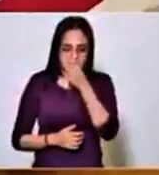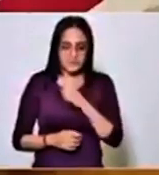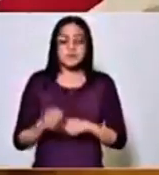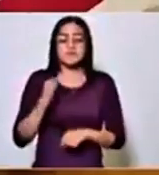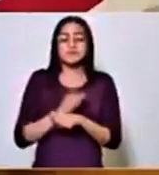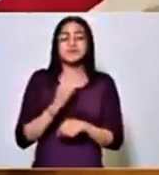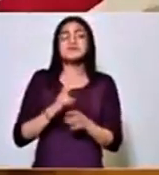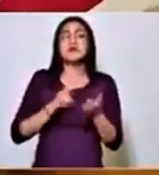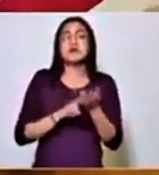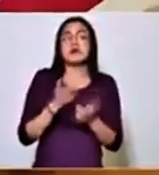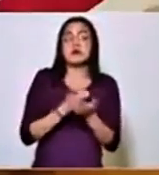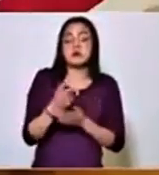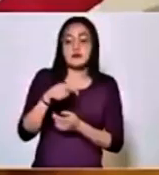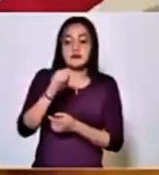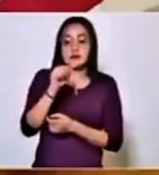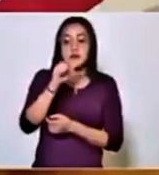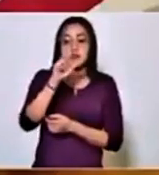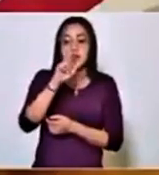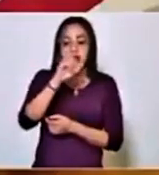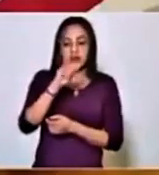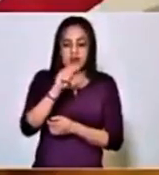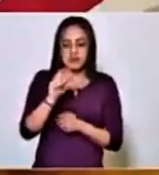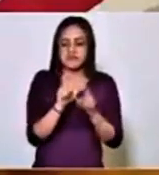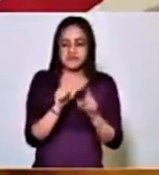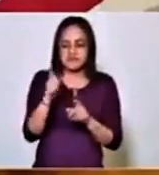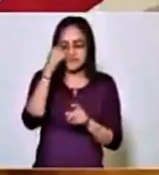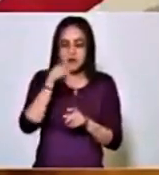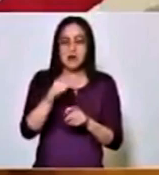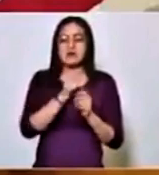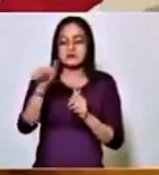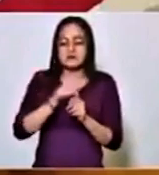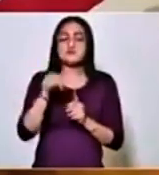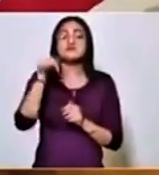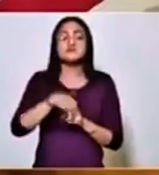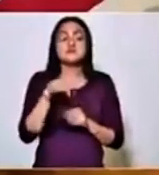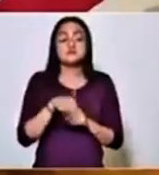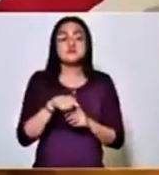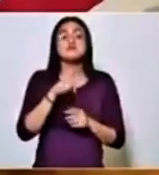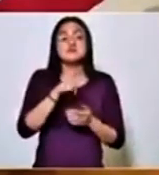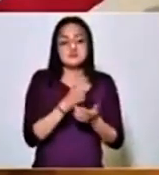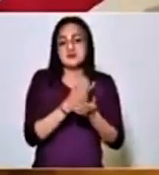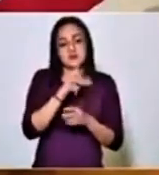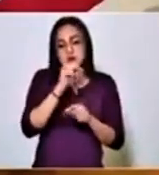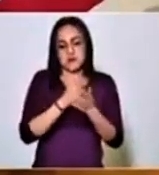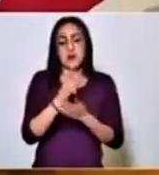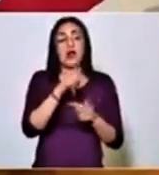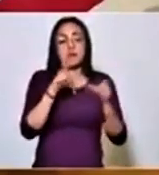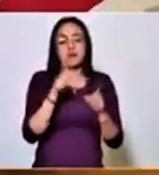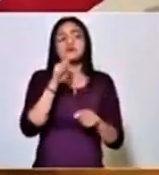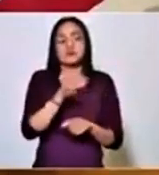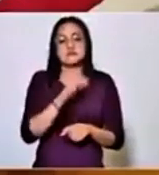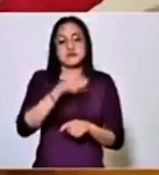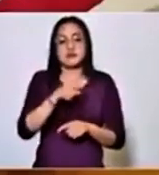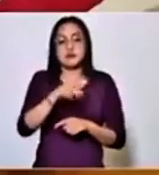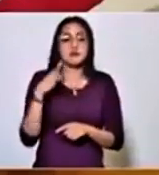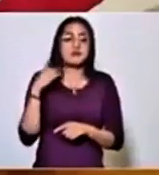valores están determinados ya de acuerdo a la ley de ingresos del Estado, aprobada por el Congreso